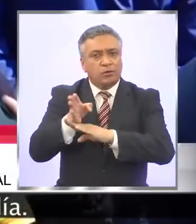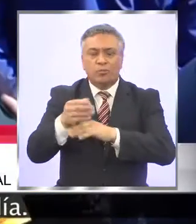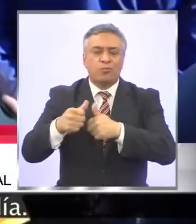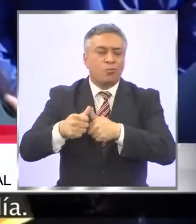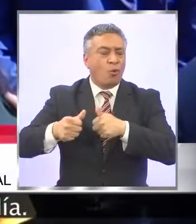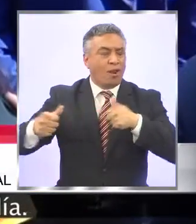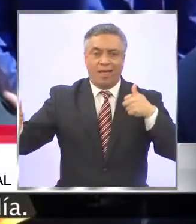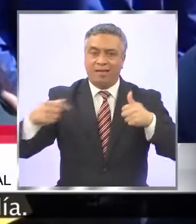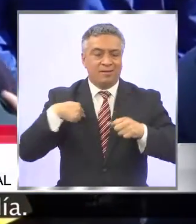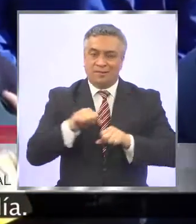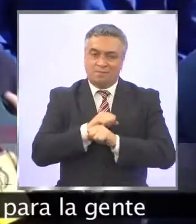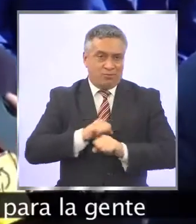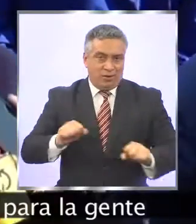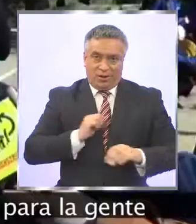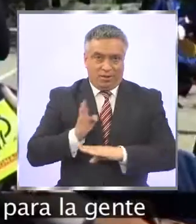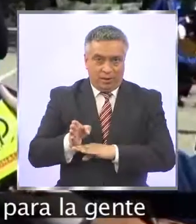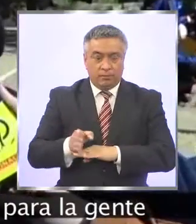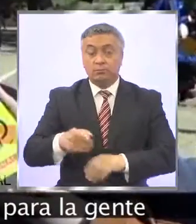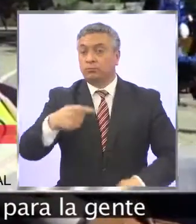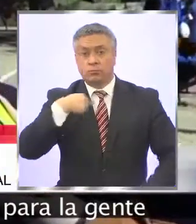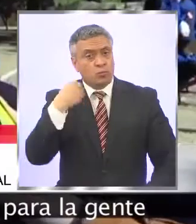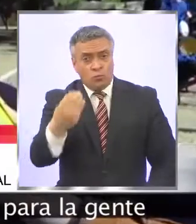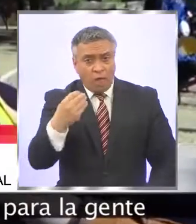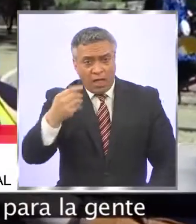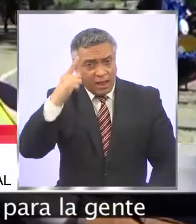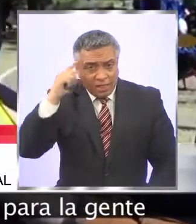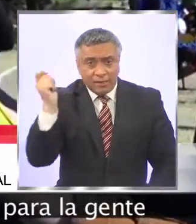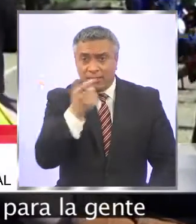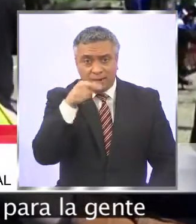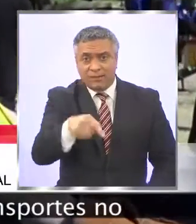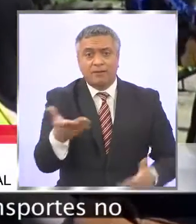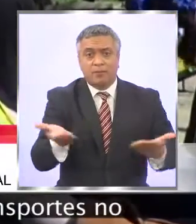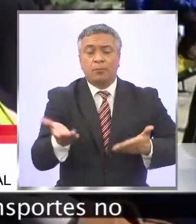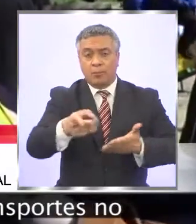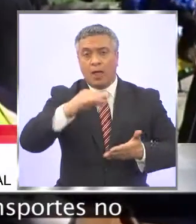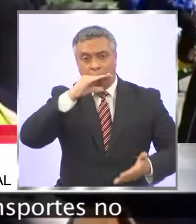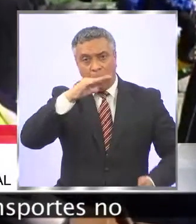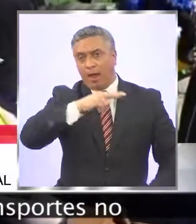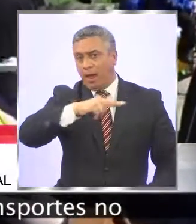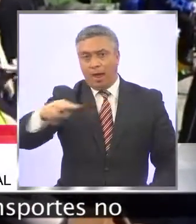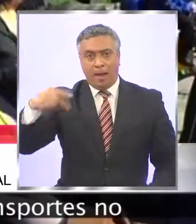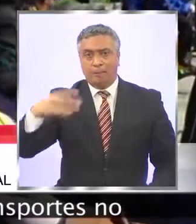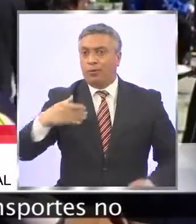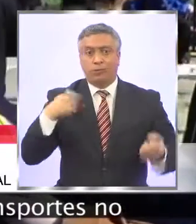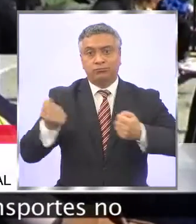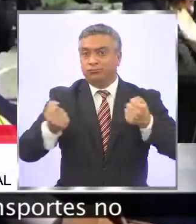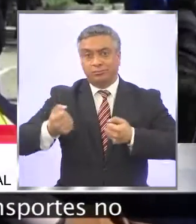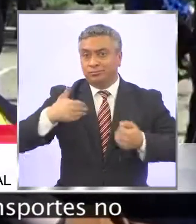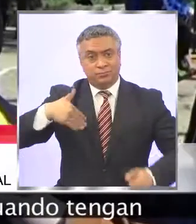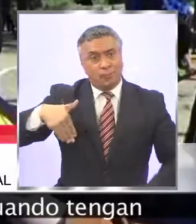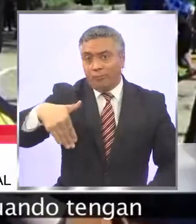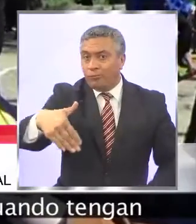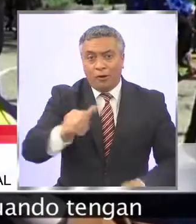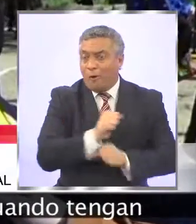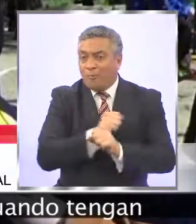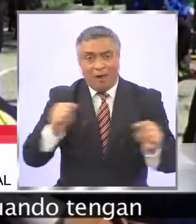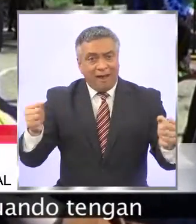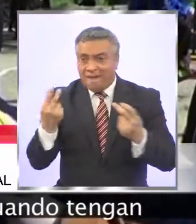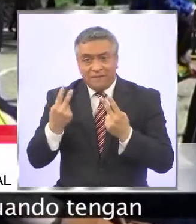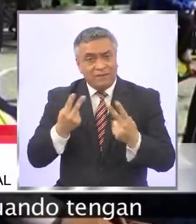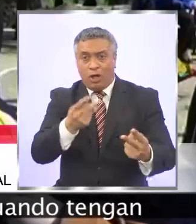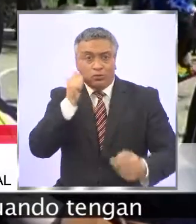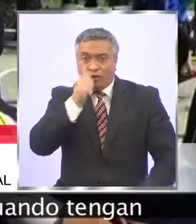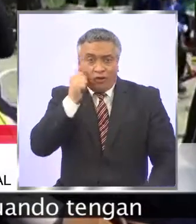como que a lejos no podía. Que es una muy buena iniciativa para la gente del campo, porque por los transportes no pueden